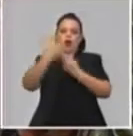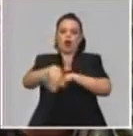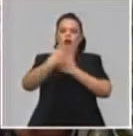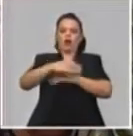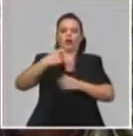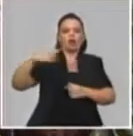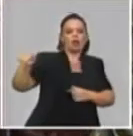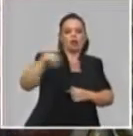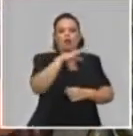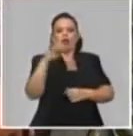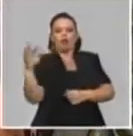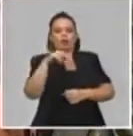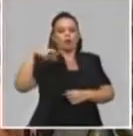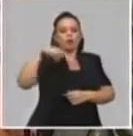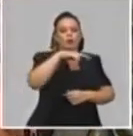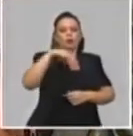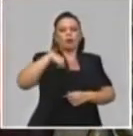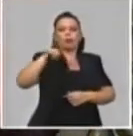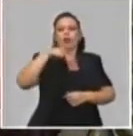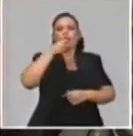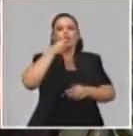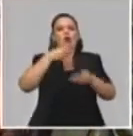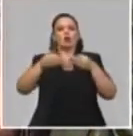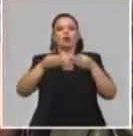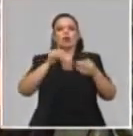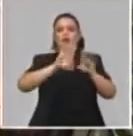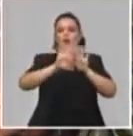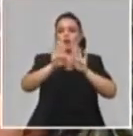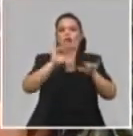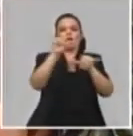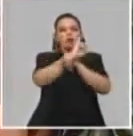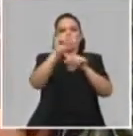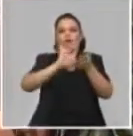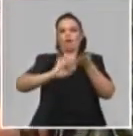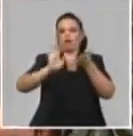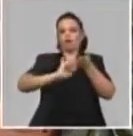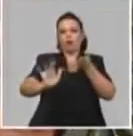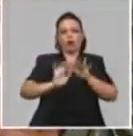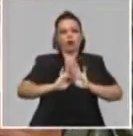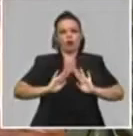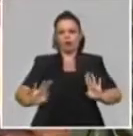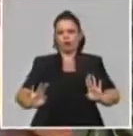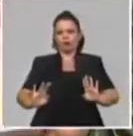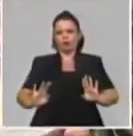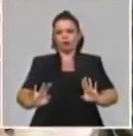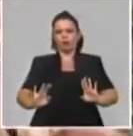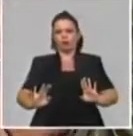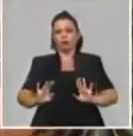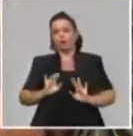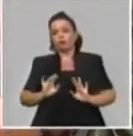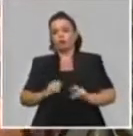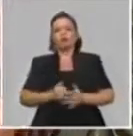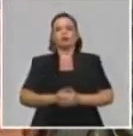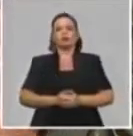de que la acomode la tienda más cercana a su hogar para que las tarifas de domicilio sean más ventajosas.